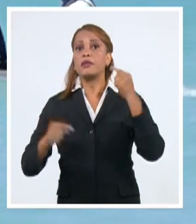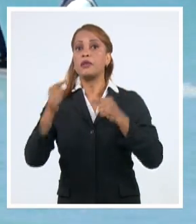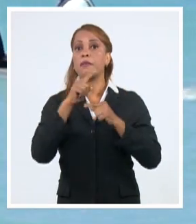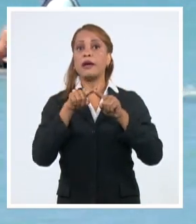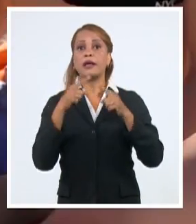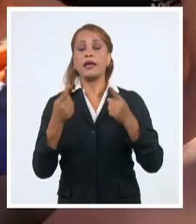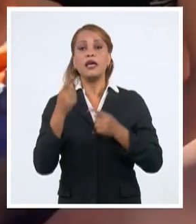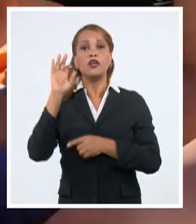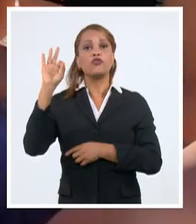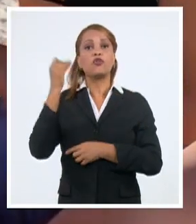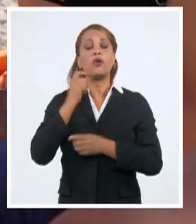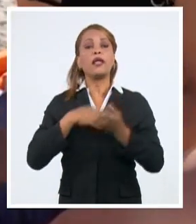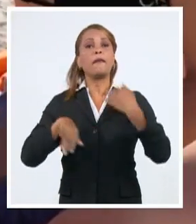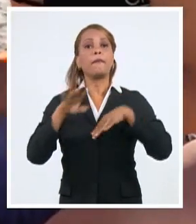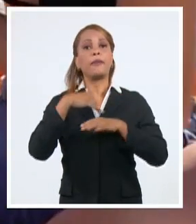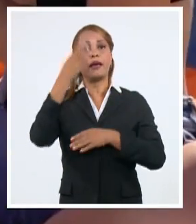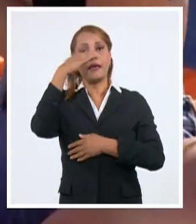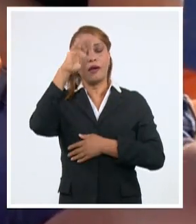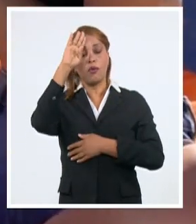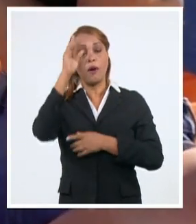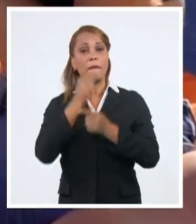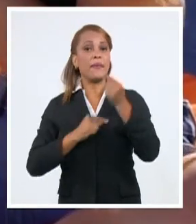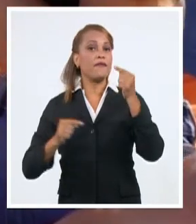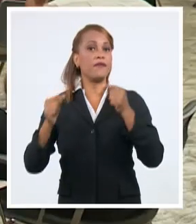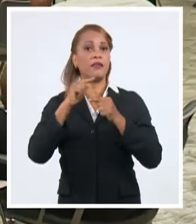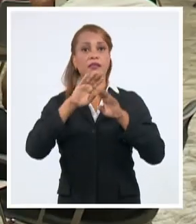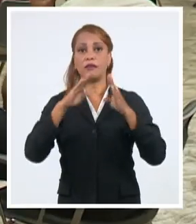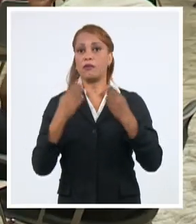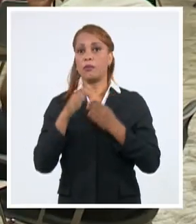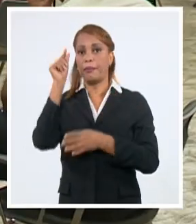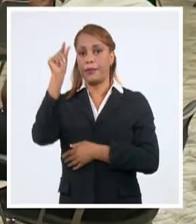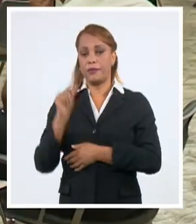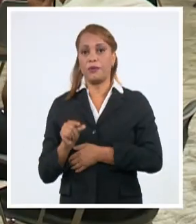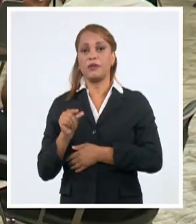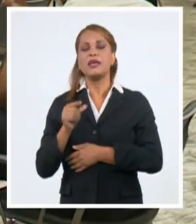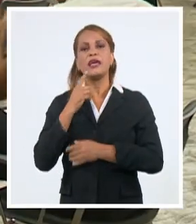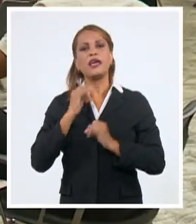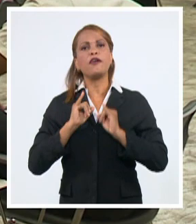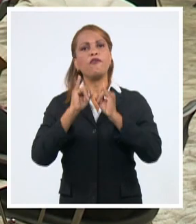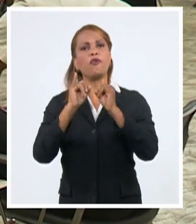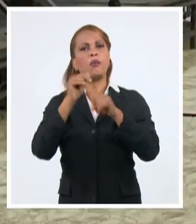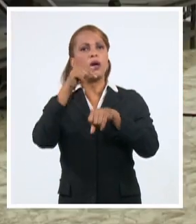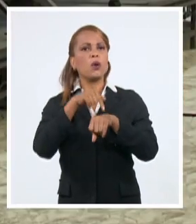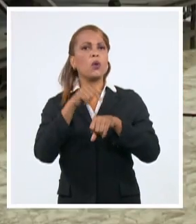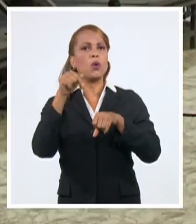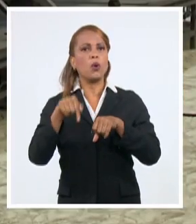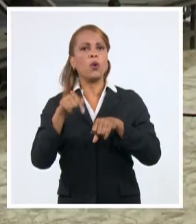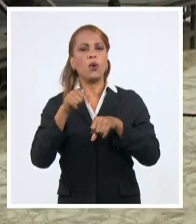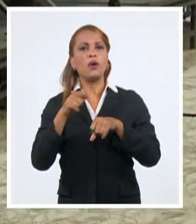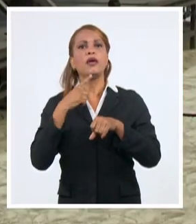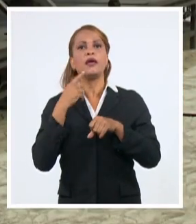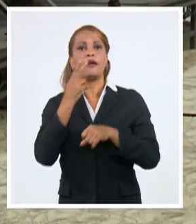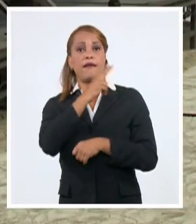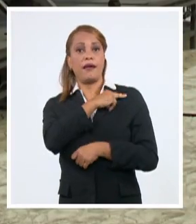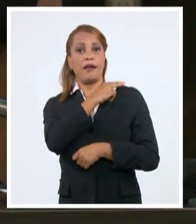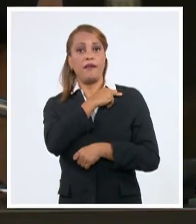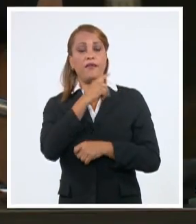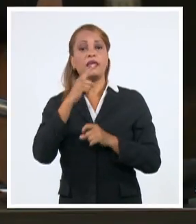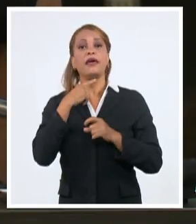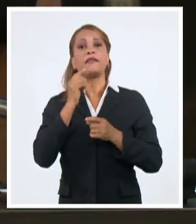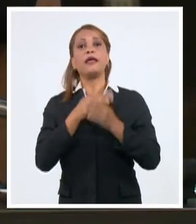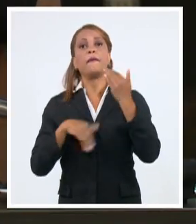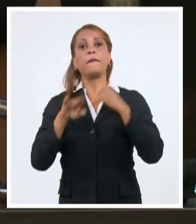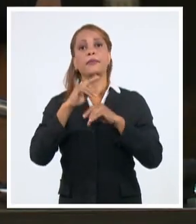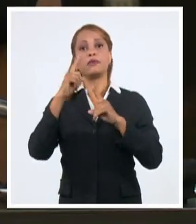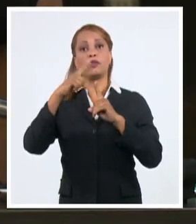sol y playa de Cuba en la preferencia de los clientes. Así lo informaron autoridades del Mintur durante un intercambio con el primer